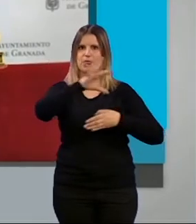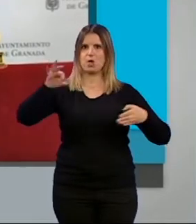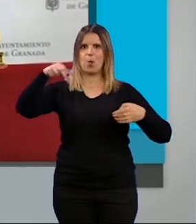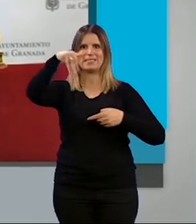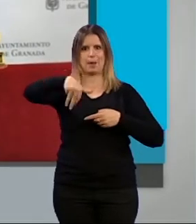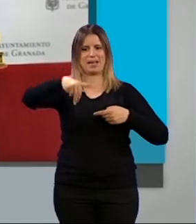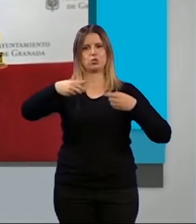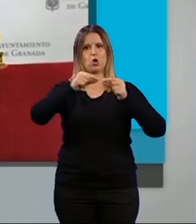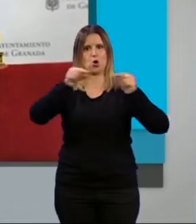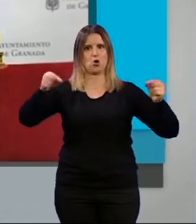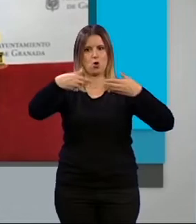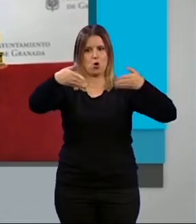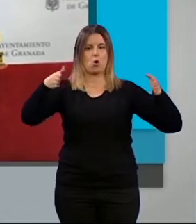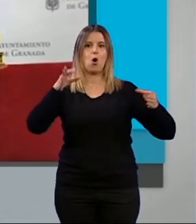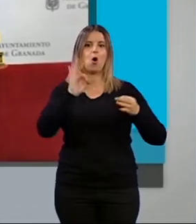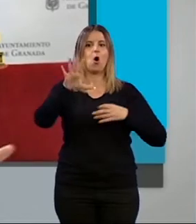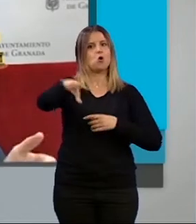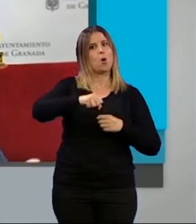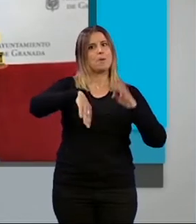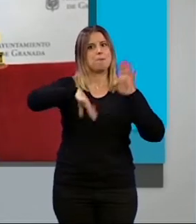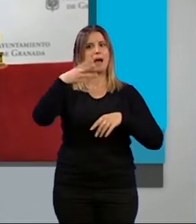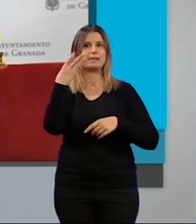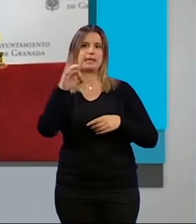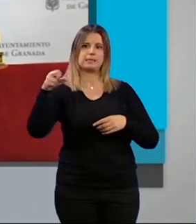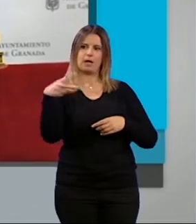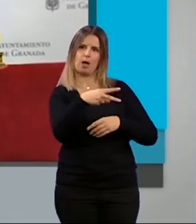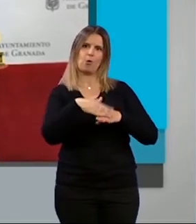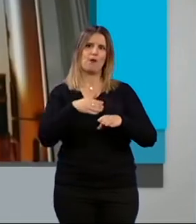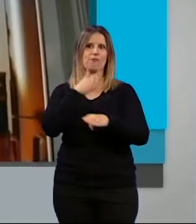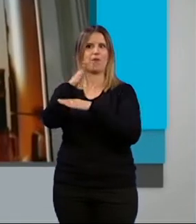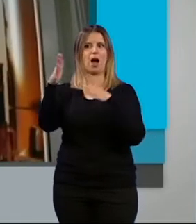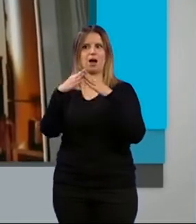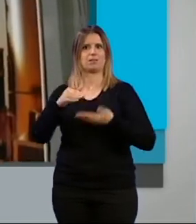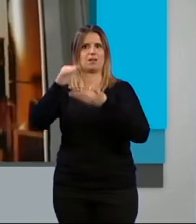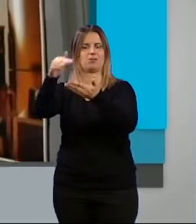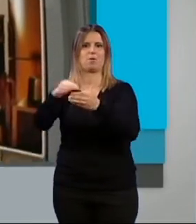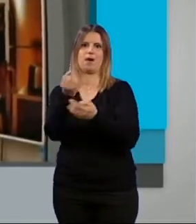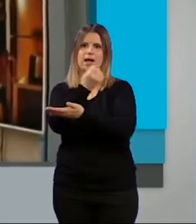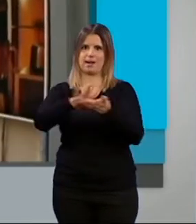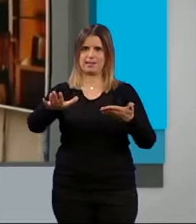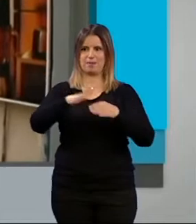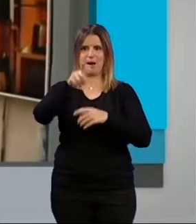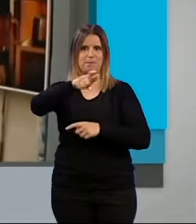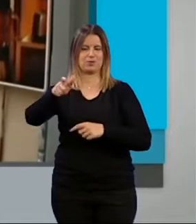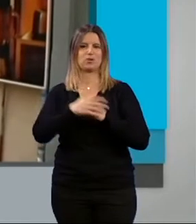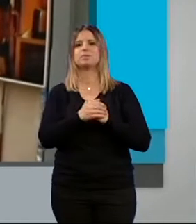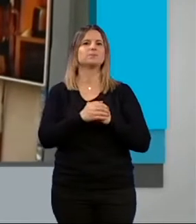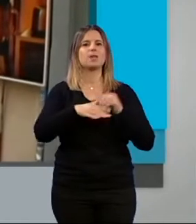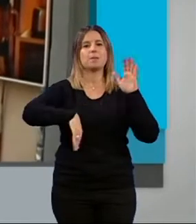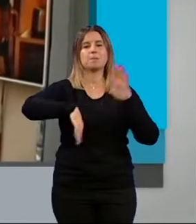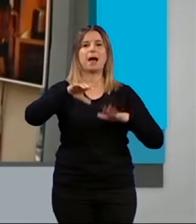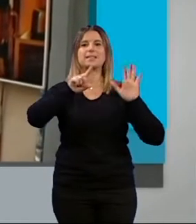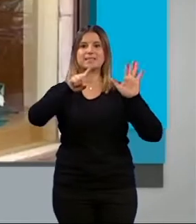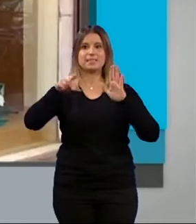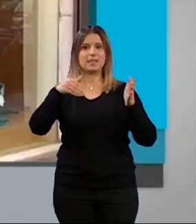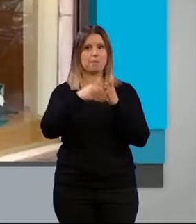superiores a 30 euros nos las llevasen a nuestra vivienda sin ningún coste para el comerciante. Bolívares ha comentado que se han invertido más de 66.000